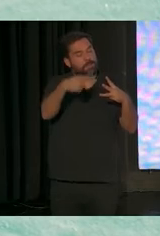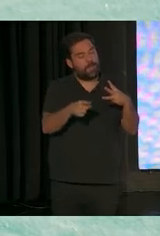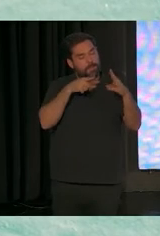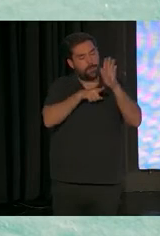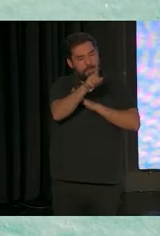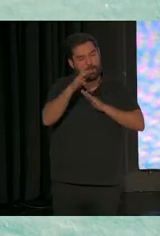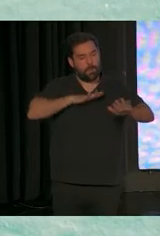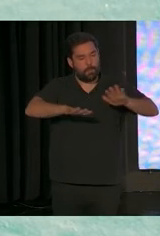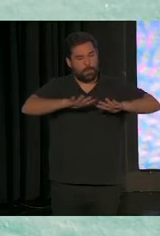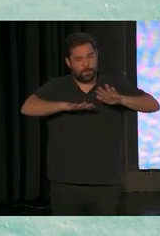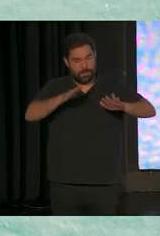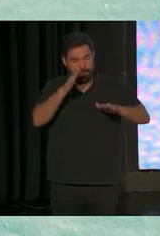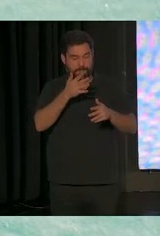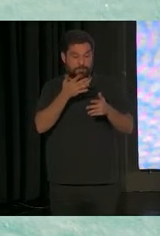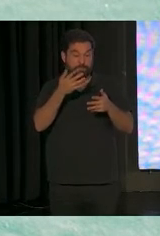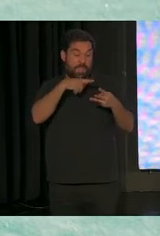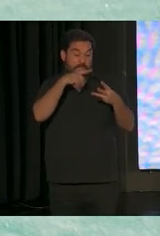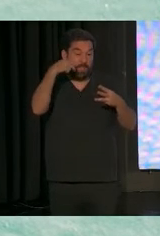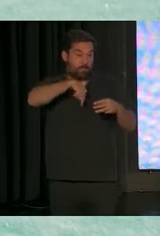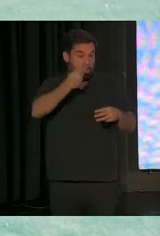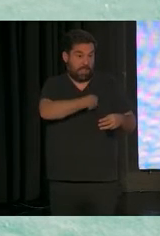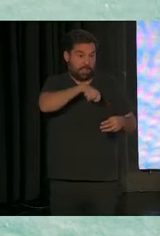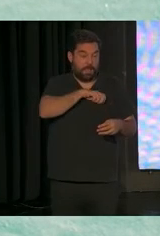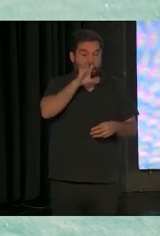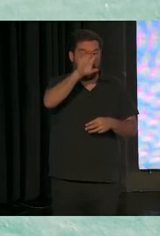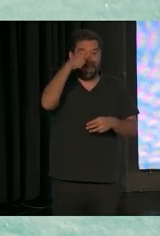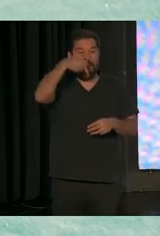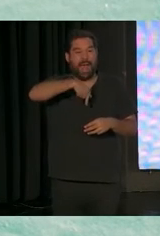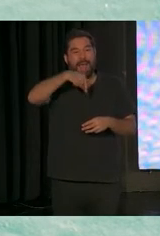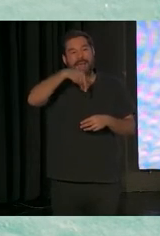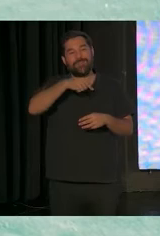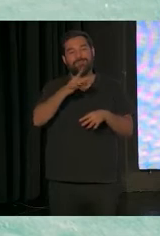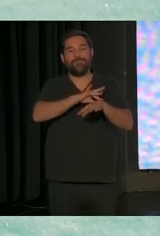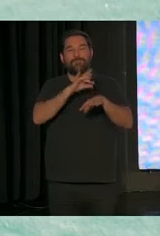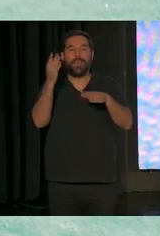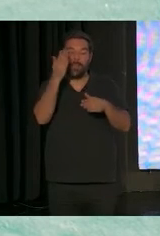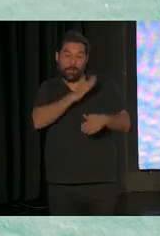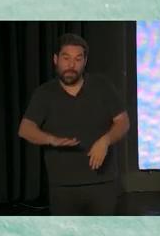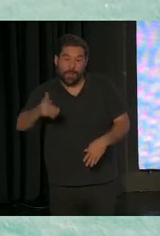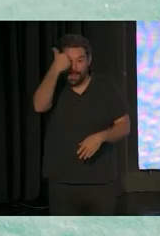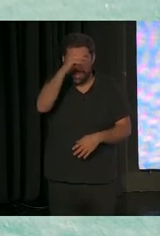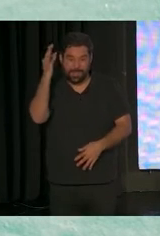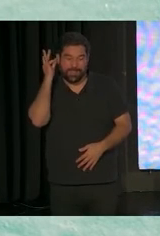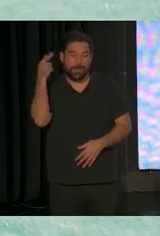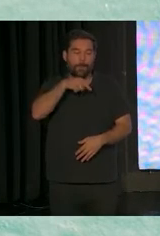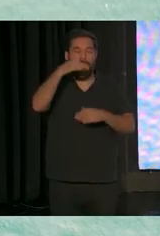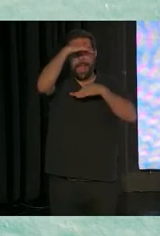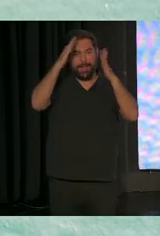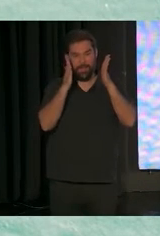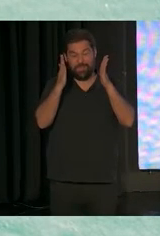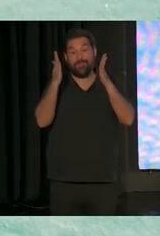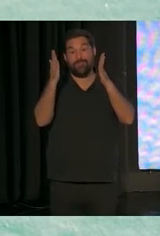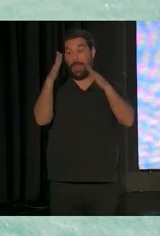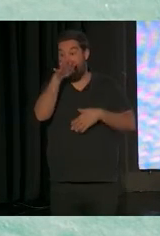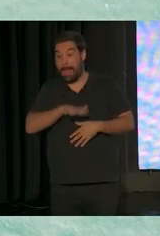desarrollo de su hijo. En nuestro país, muchas veces lo que es la pediatría, lo que es la atención al niño sano,